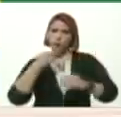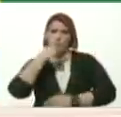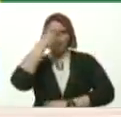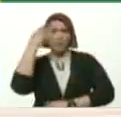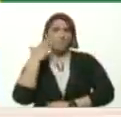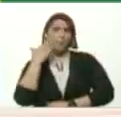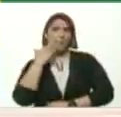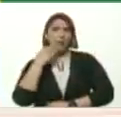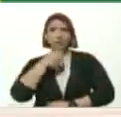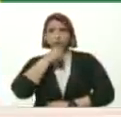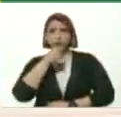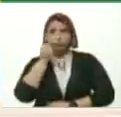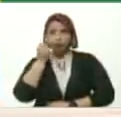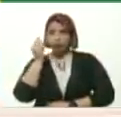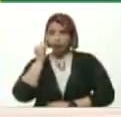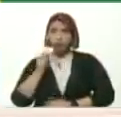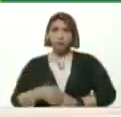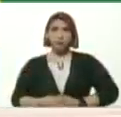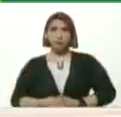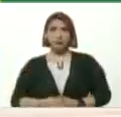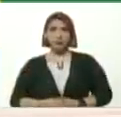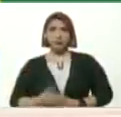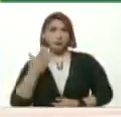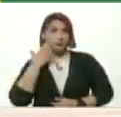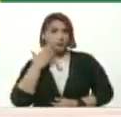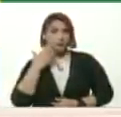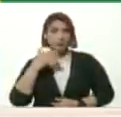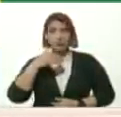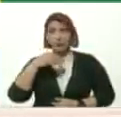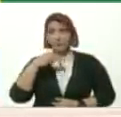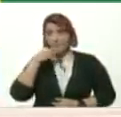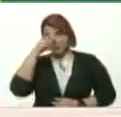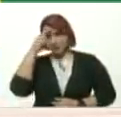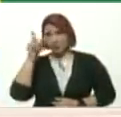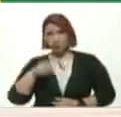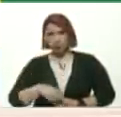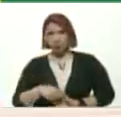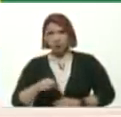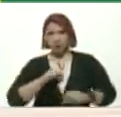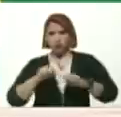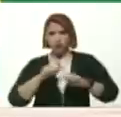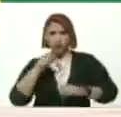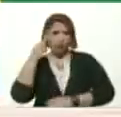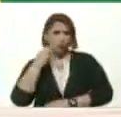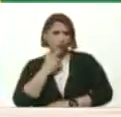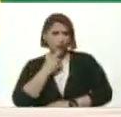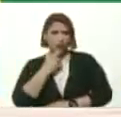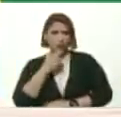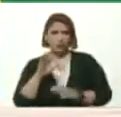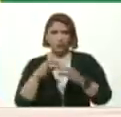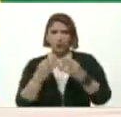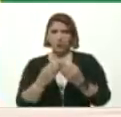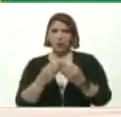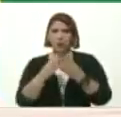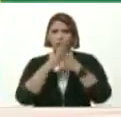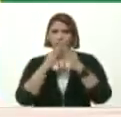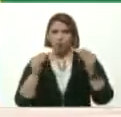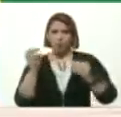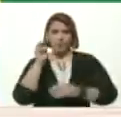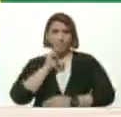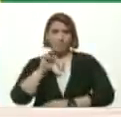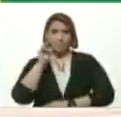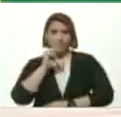Abuelas Abuelos Representantes Del movimiento Bolivariano de familia Y más allá A todas las maestras